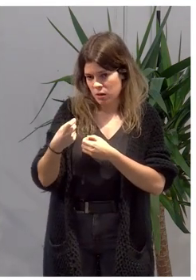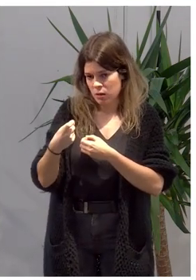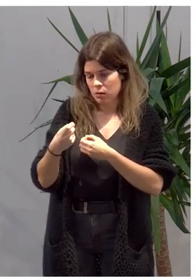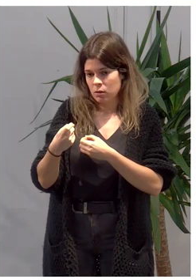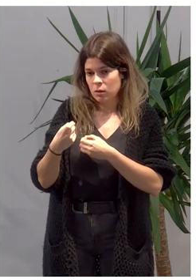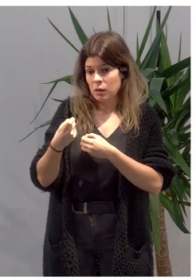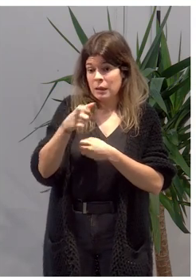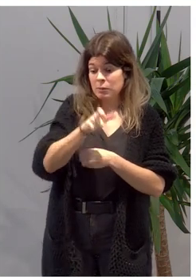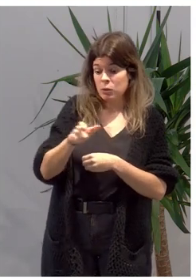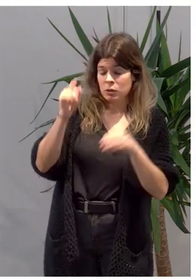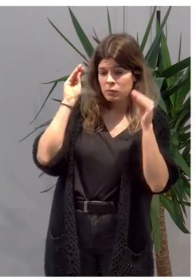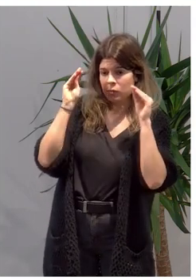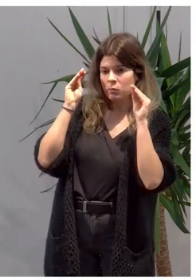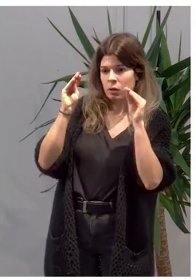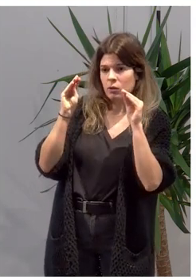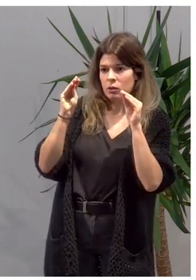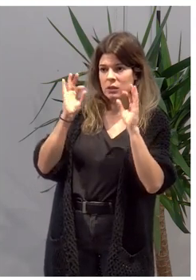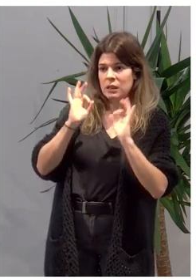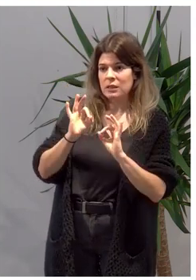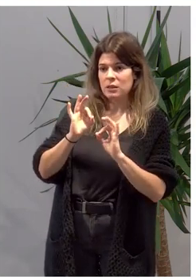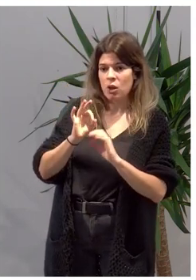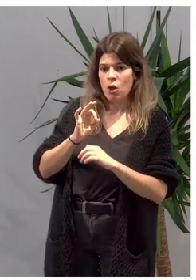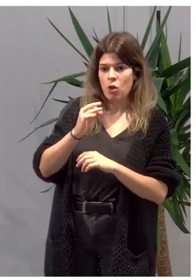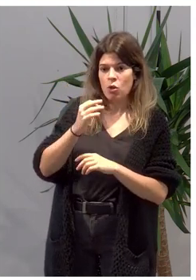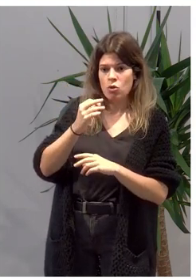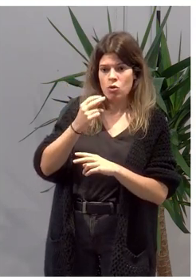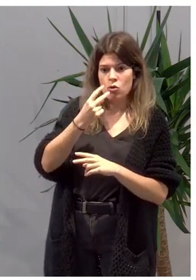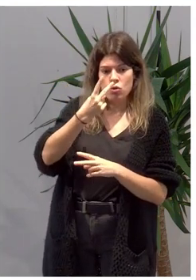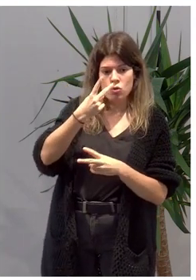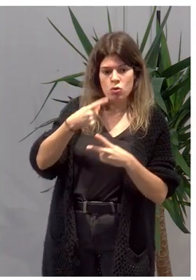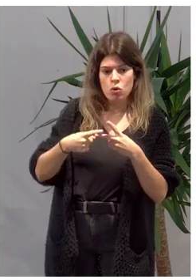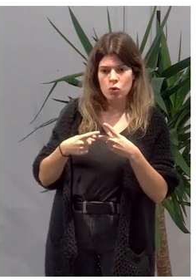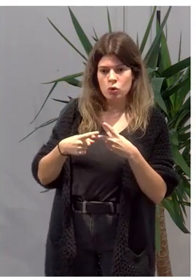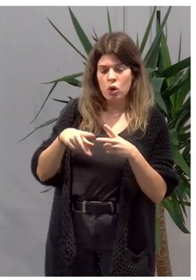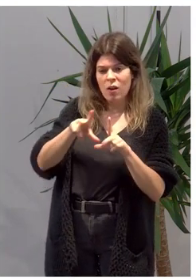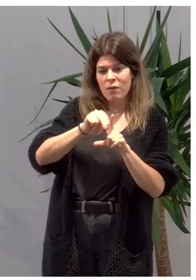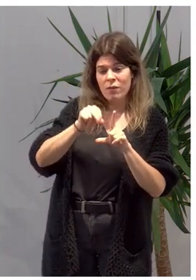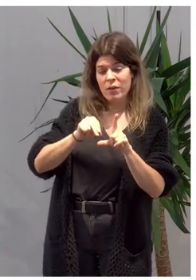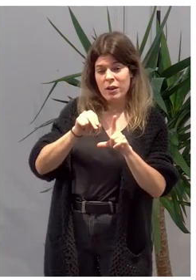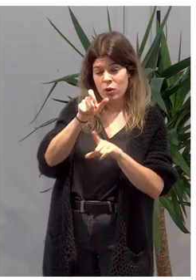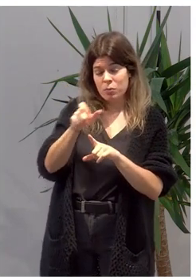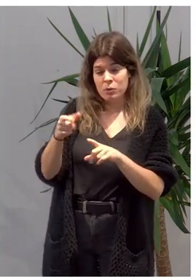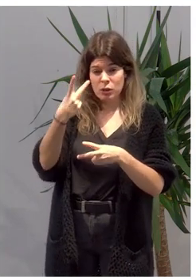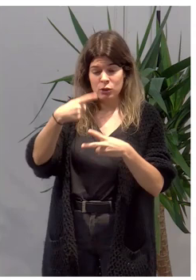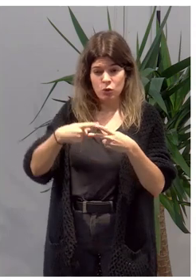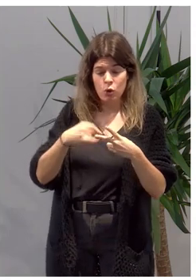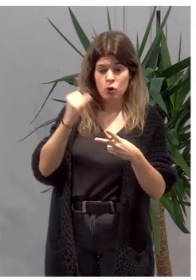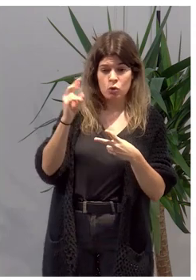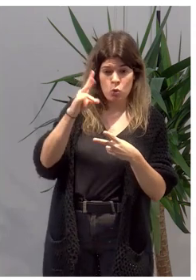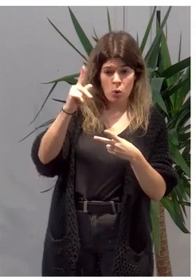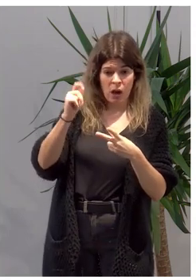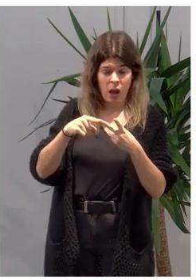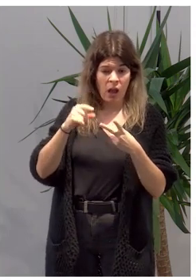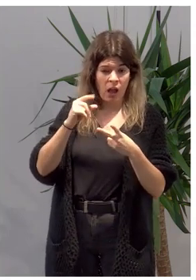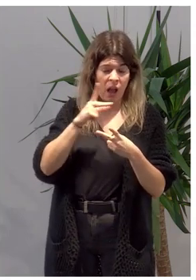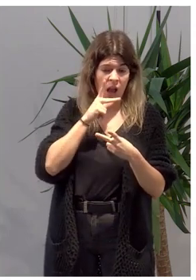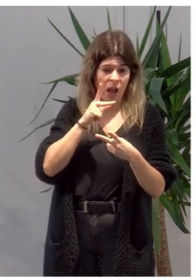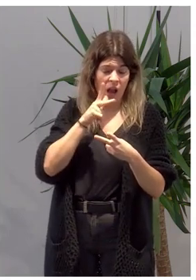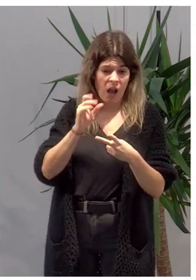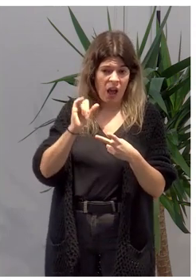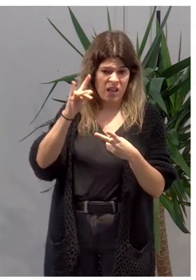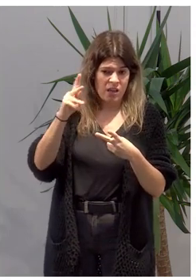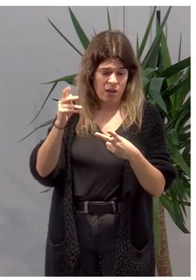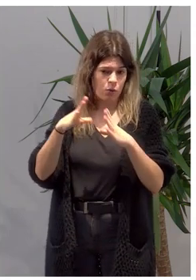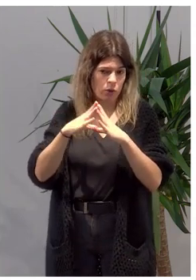formadores serán los dos de los que habéis visto en el vídeo, Yuka y Heiki, de la Universidad de La